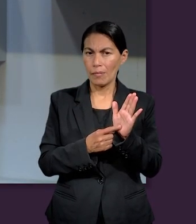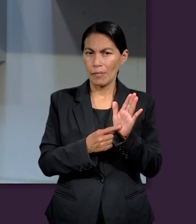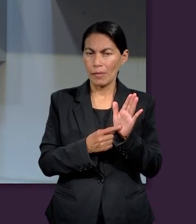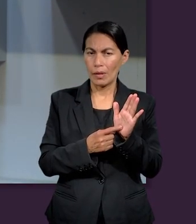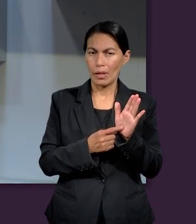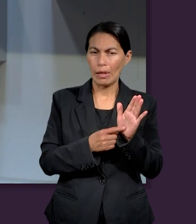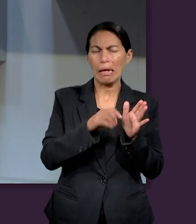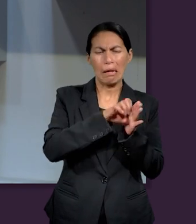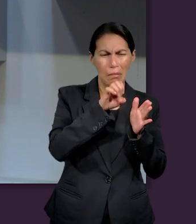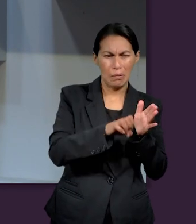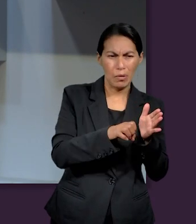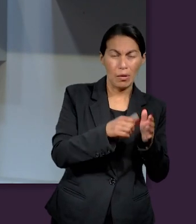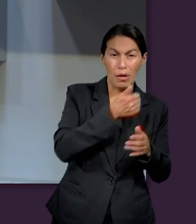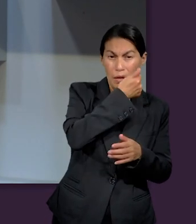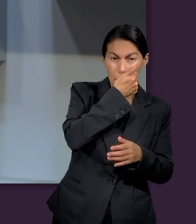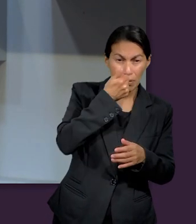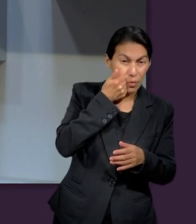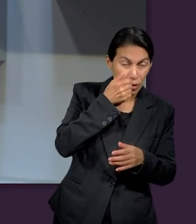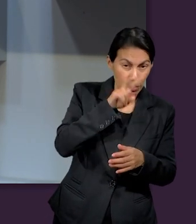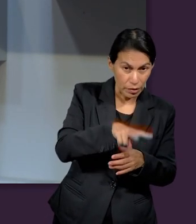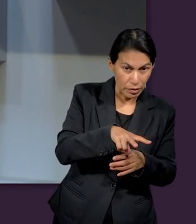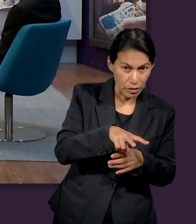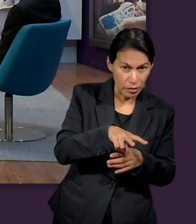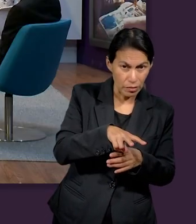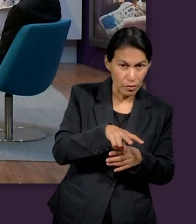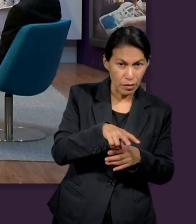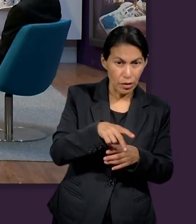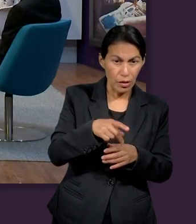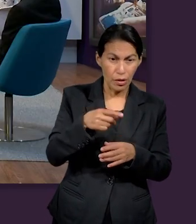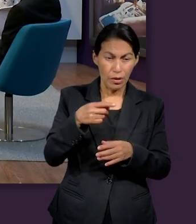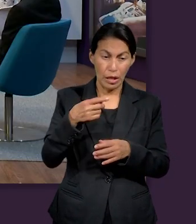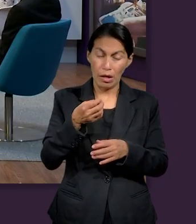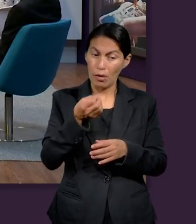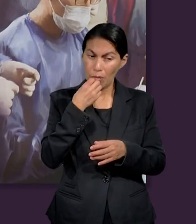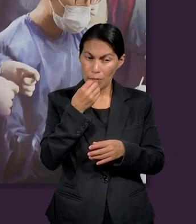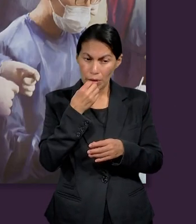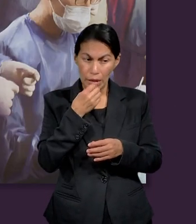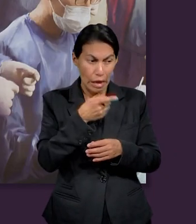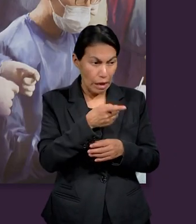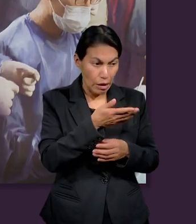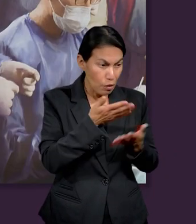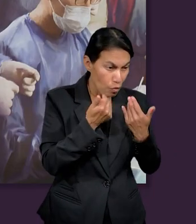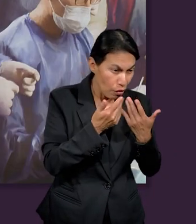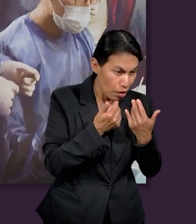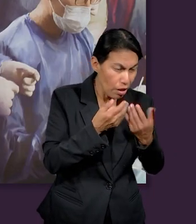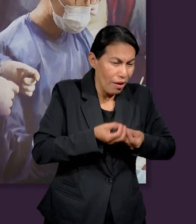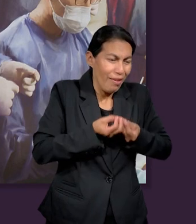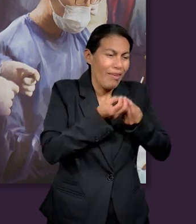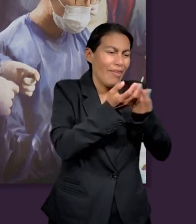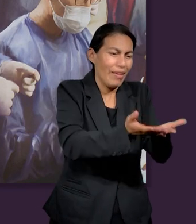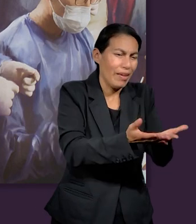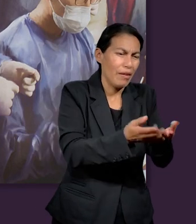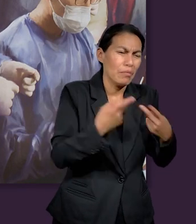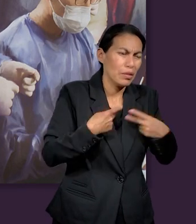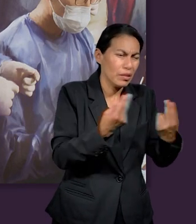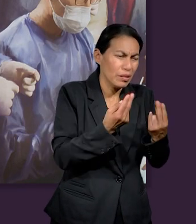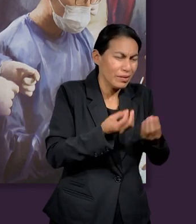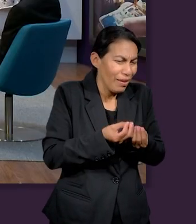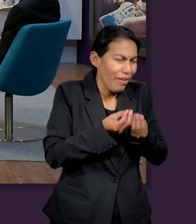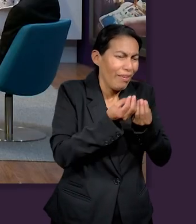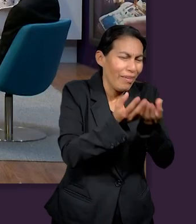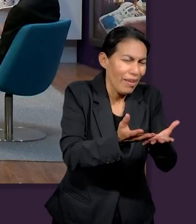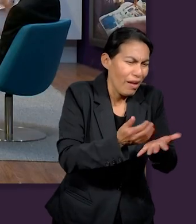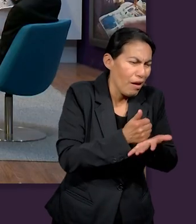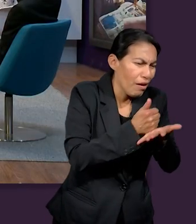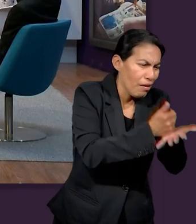encontramos ahí el verdadero ayuno por ejemplo cuando dice no es que compartas tu pan con el hambriento que atiendas